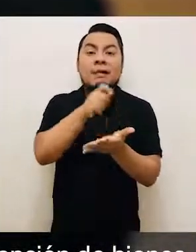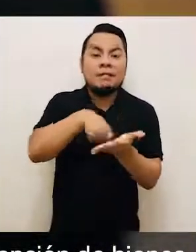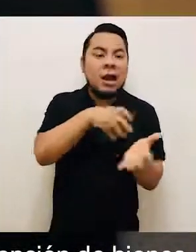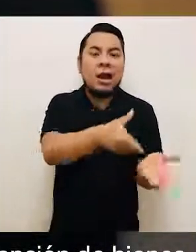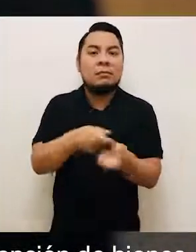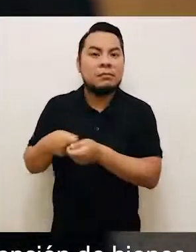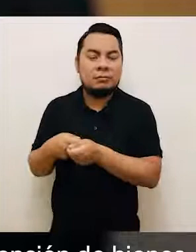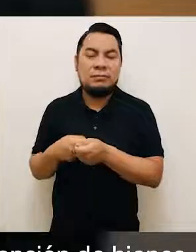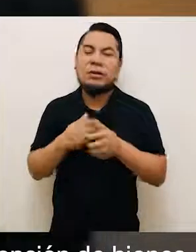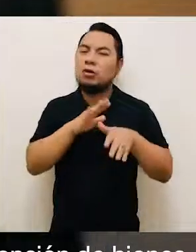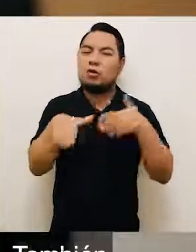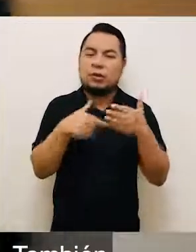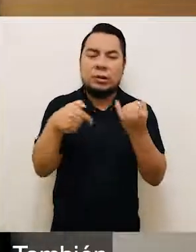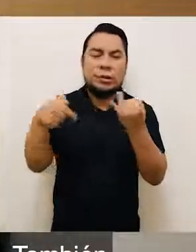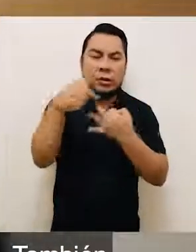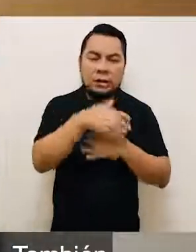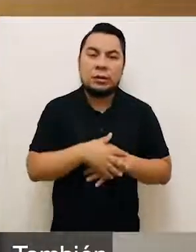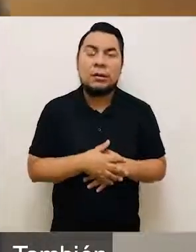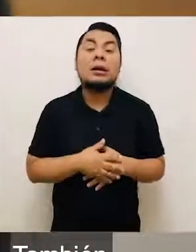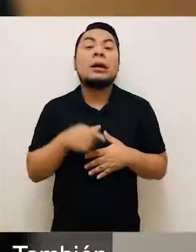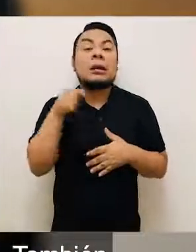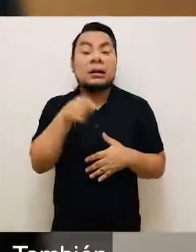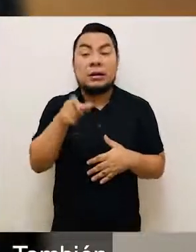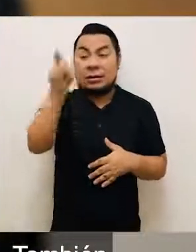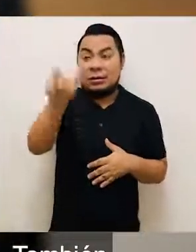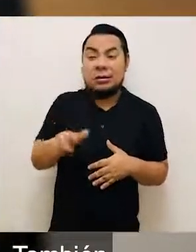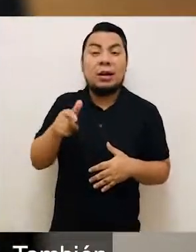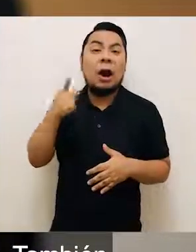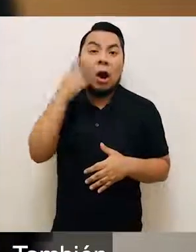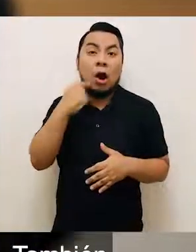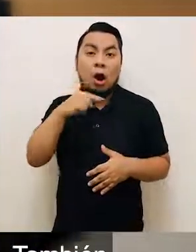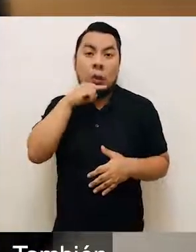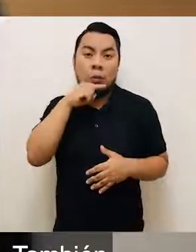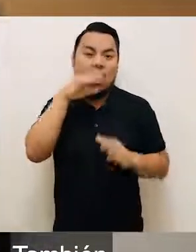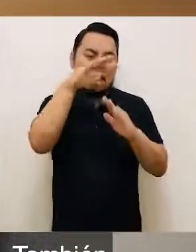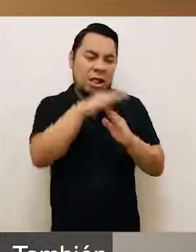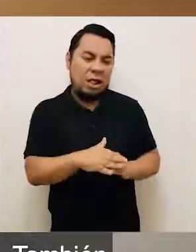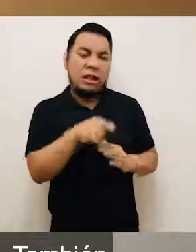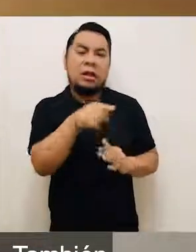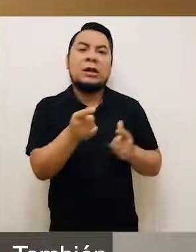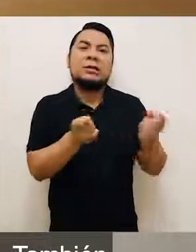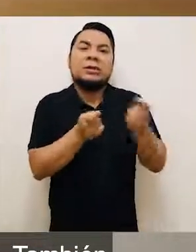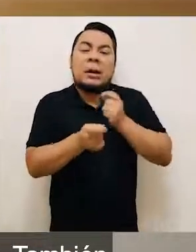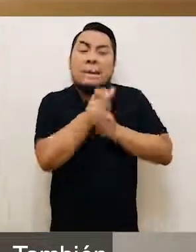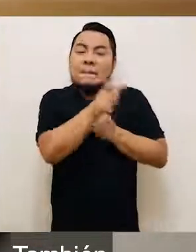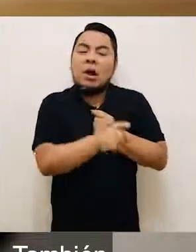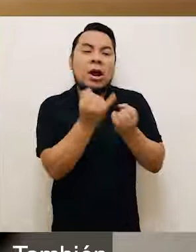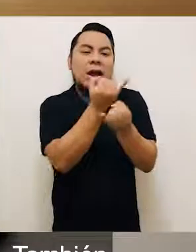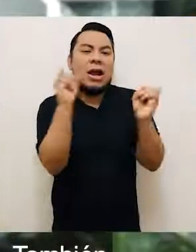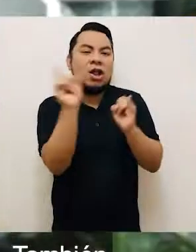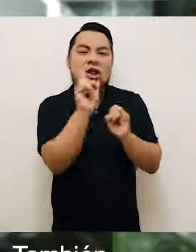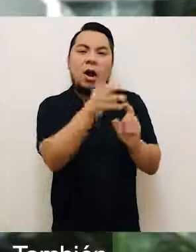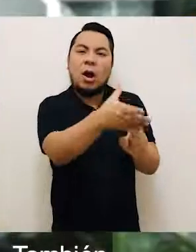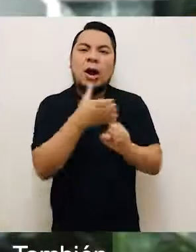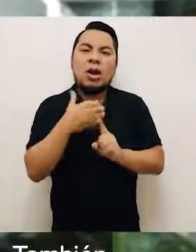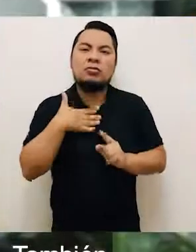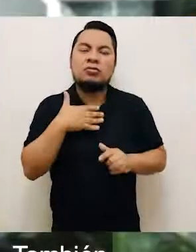o recursos económicos. Acciones con las que el agresor o agresora busca limitar la autonomía de la persona.